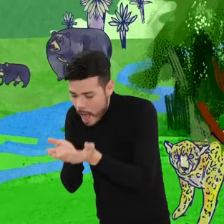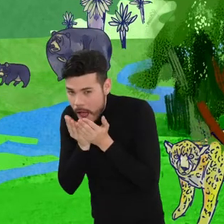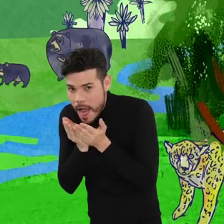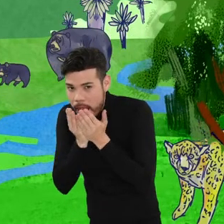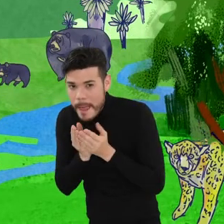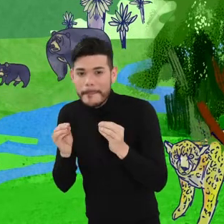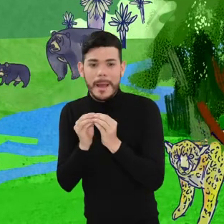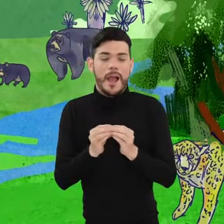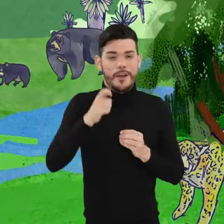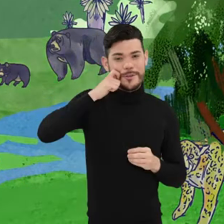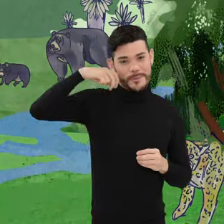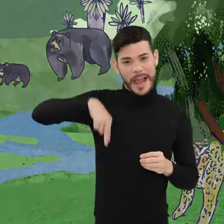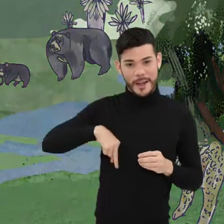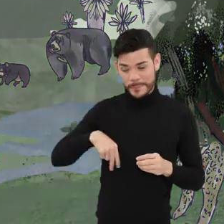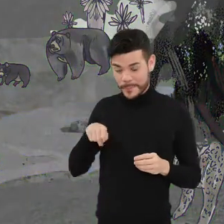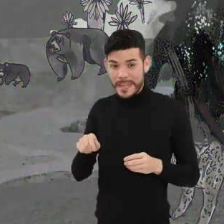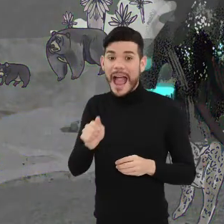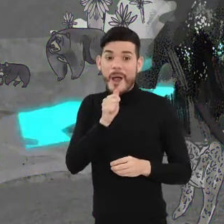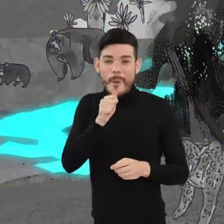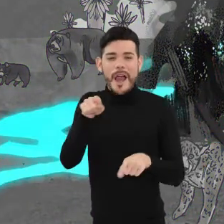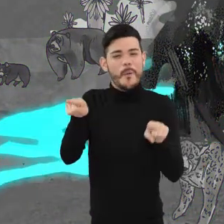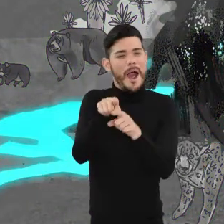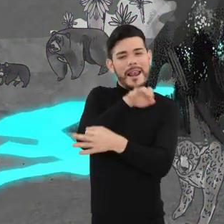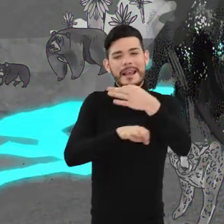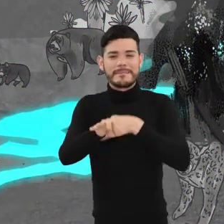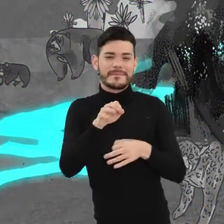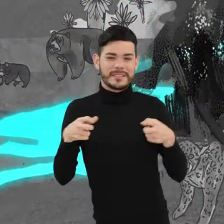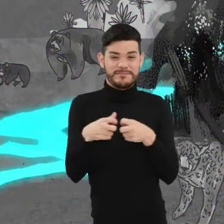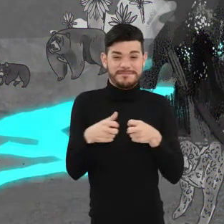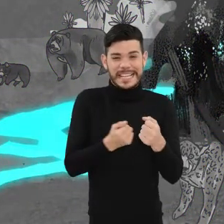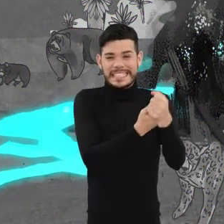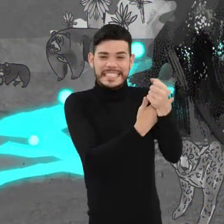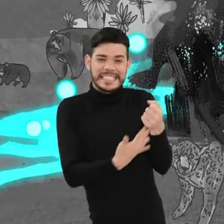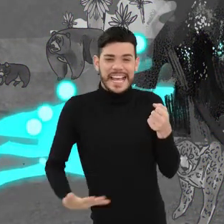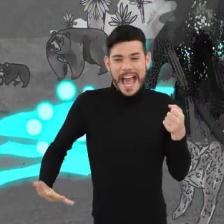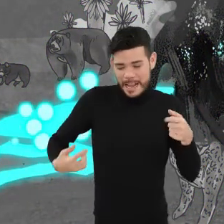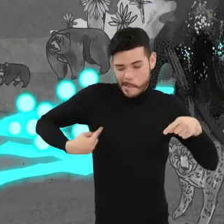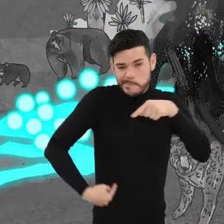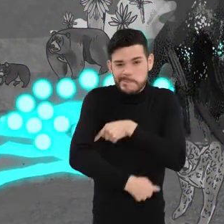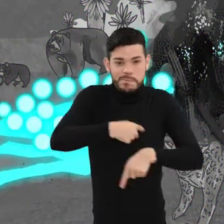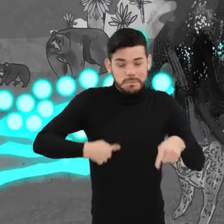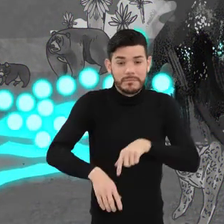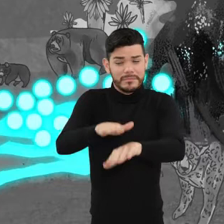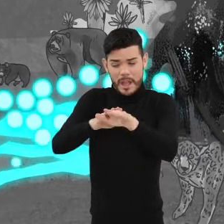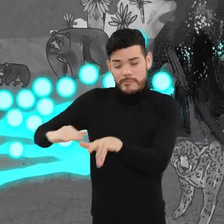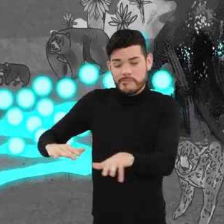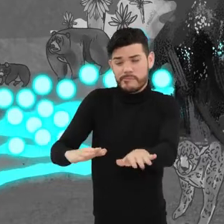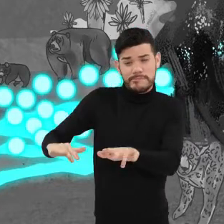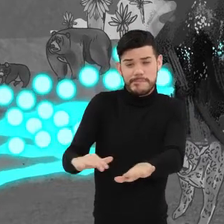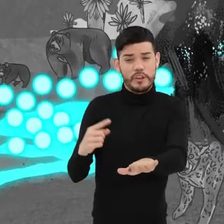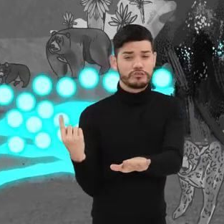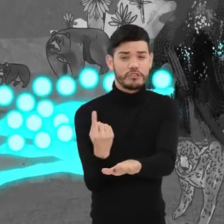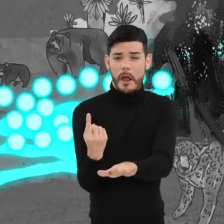a los humanos. El agua es la energía, la sangre que fluye por toda la cuenca. Y el agua no corre sola, arrastra elementos